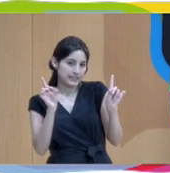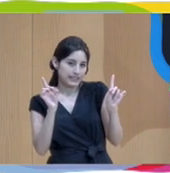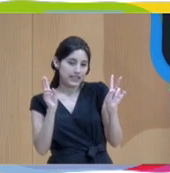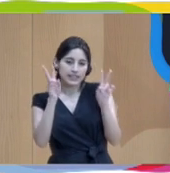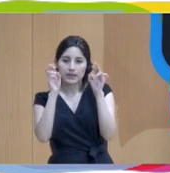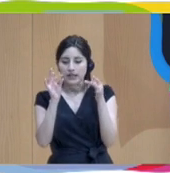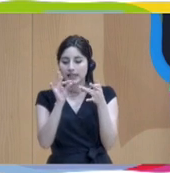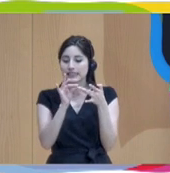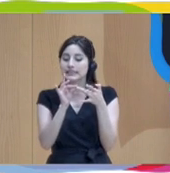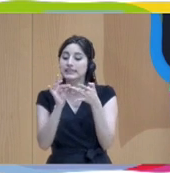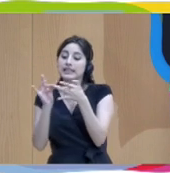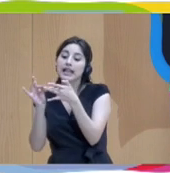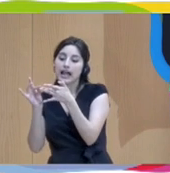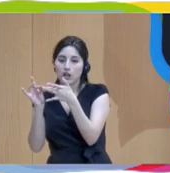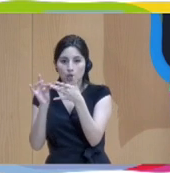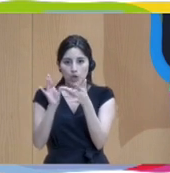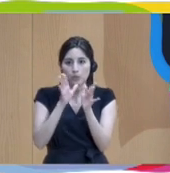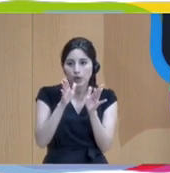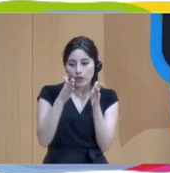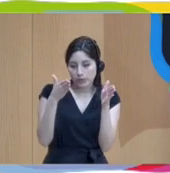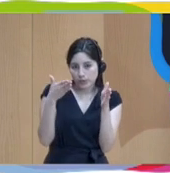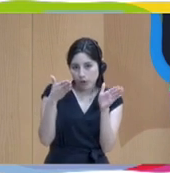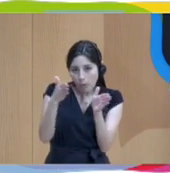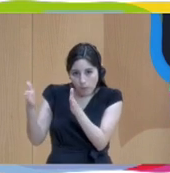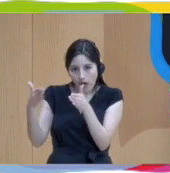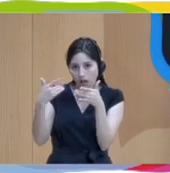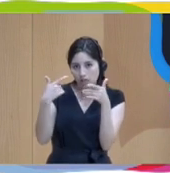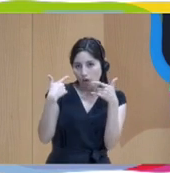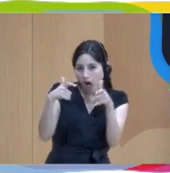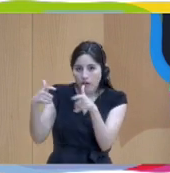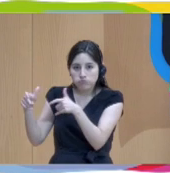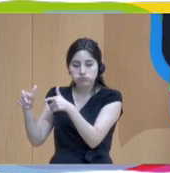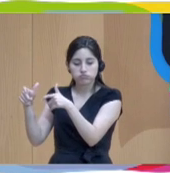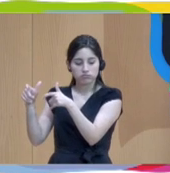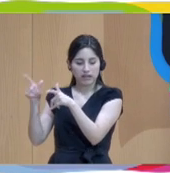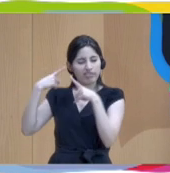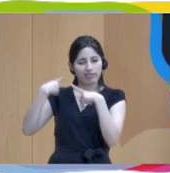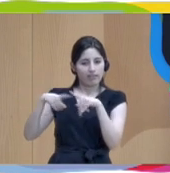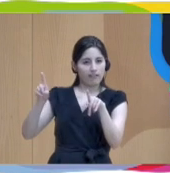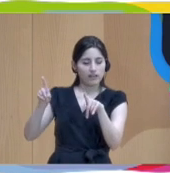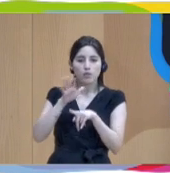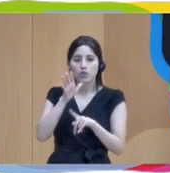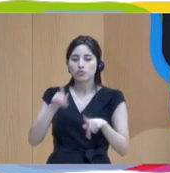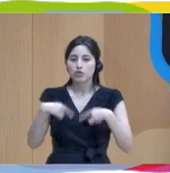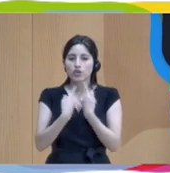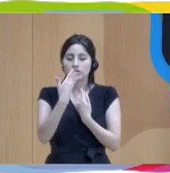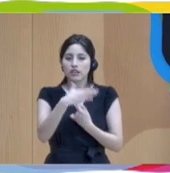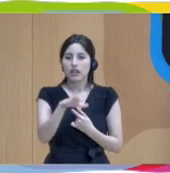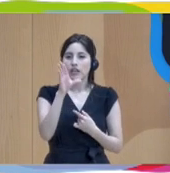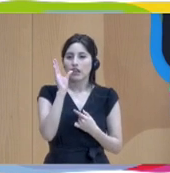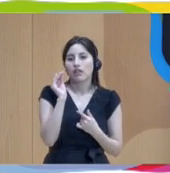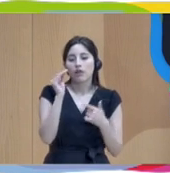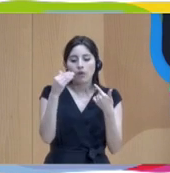Ahora debemos no darles un poco el CELOS, sino darles un poco el conocimiento que tenemos que usar.